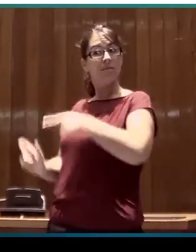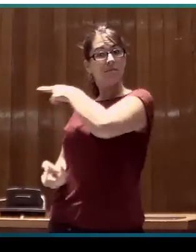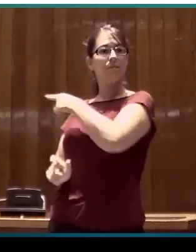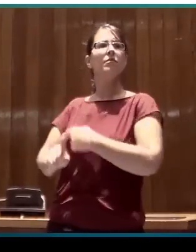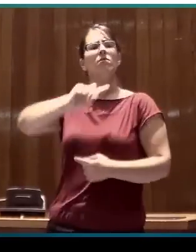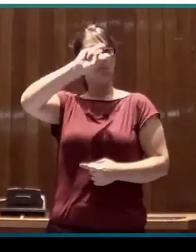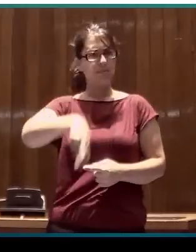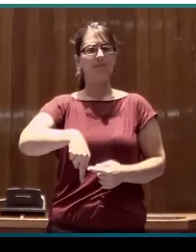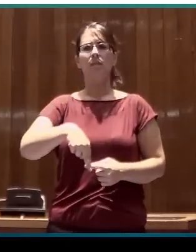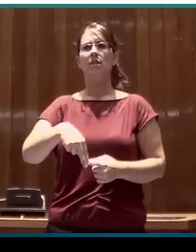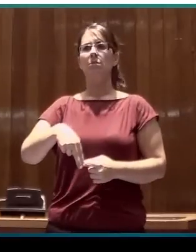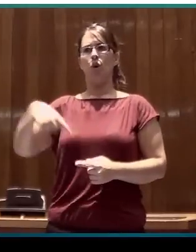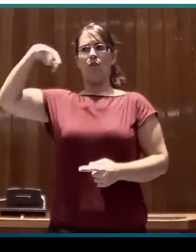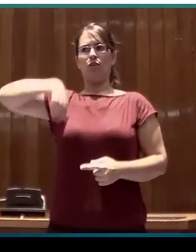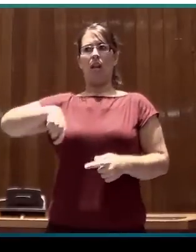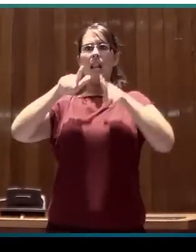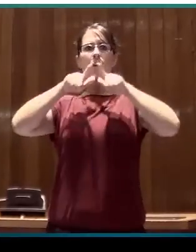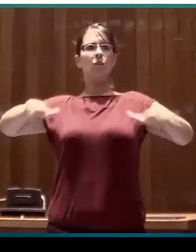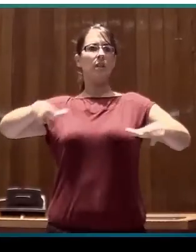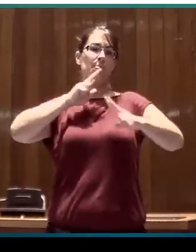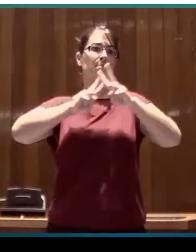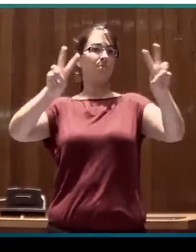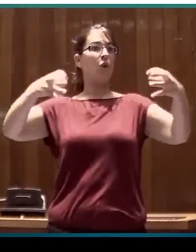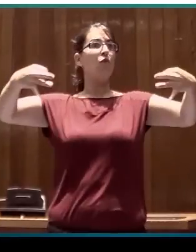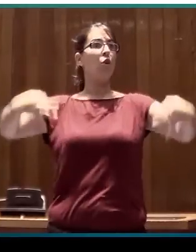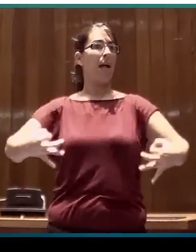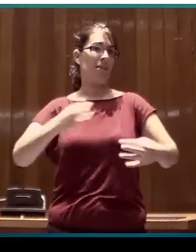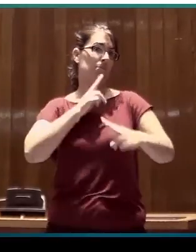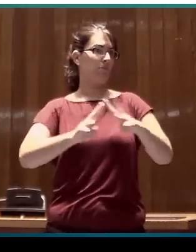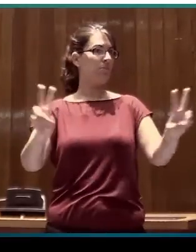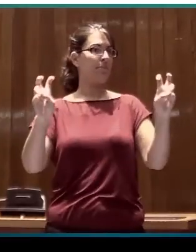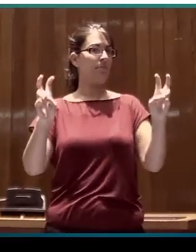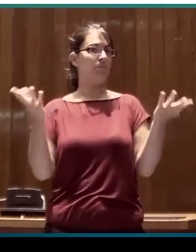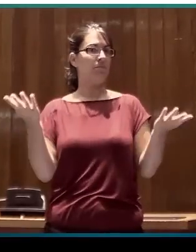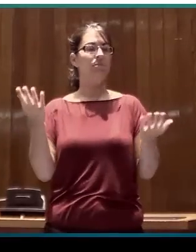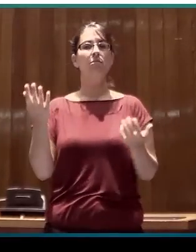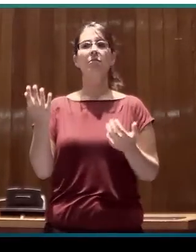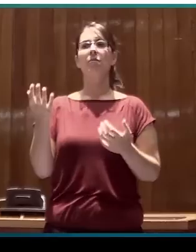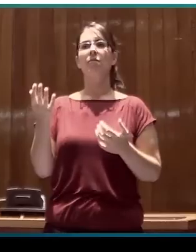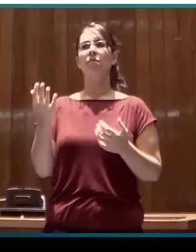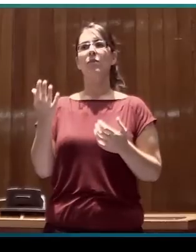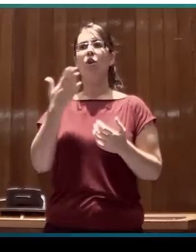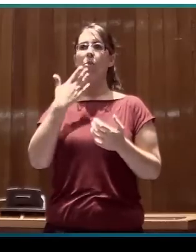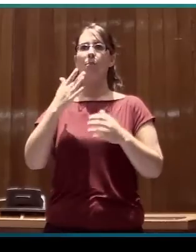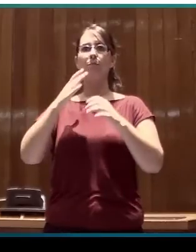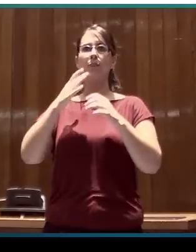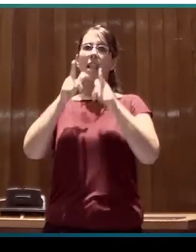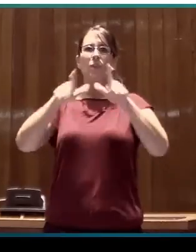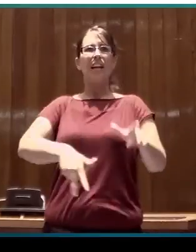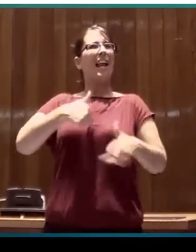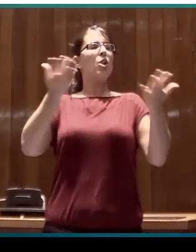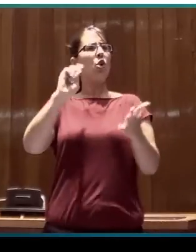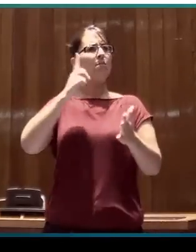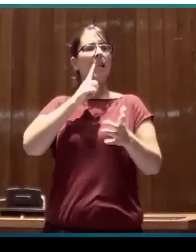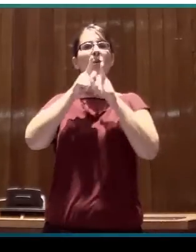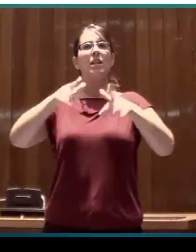un lingüista formal, lo que nosotros llamamos lingüistas formales de una determinada manera de hacer lingüística, de un